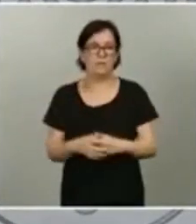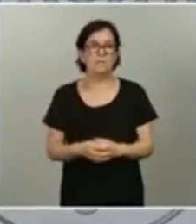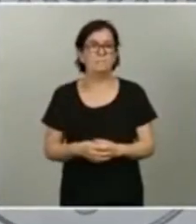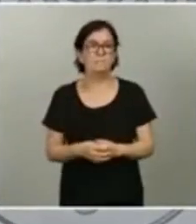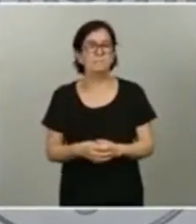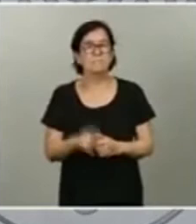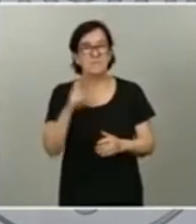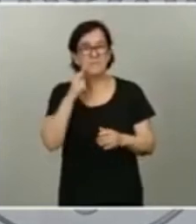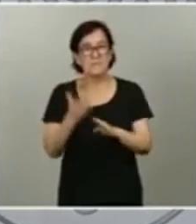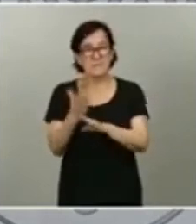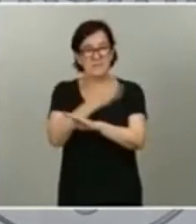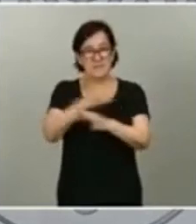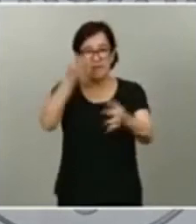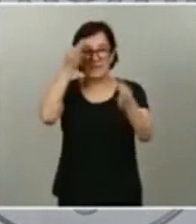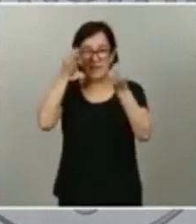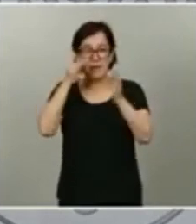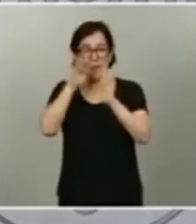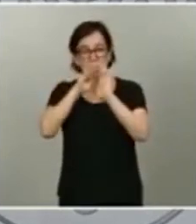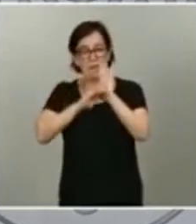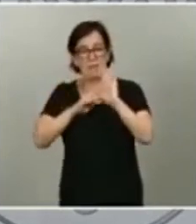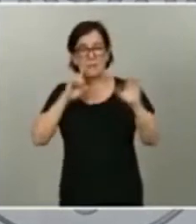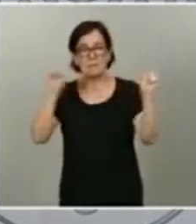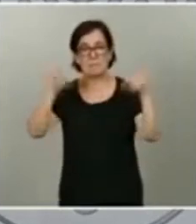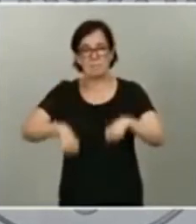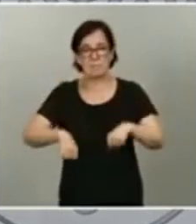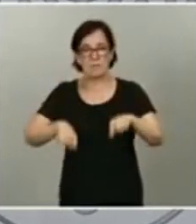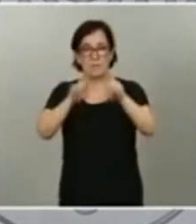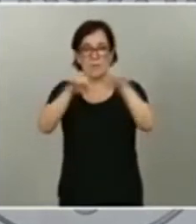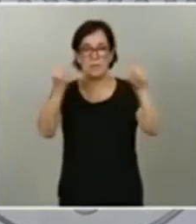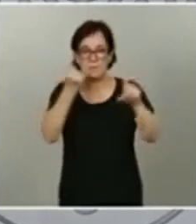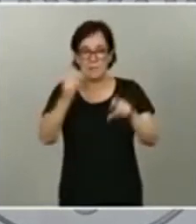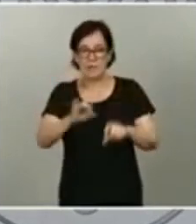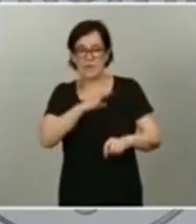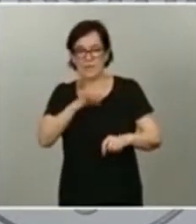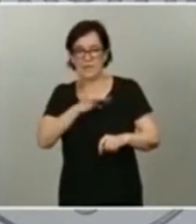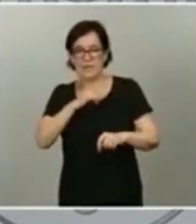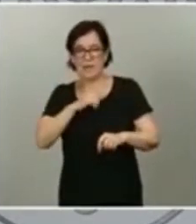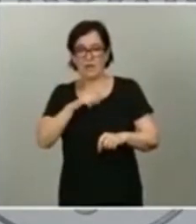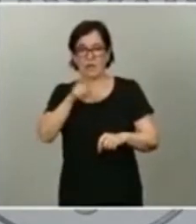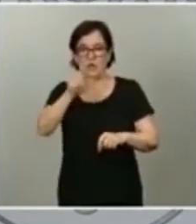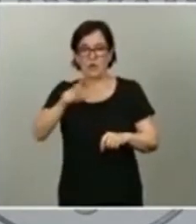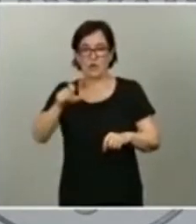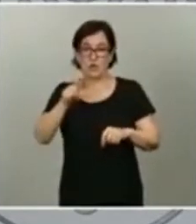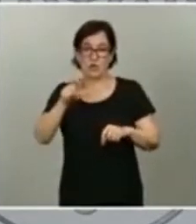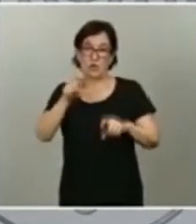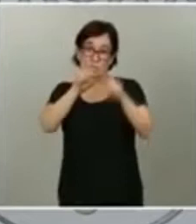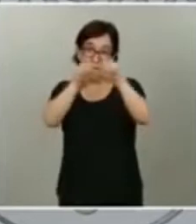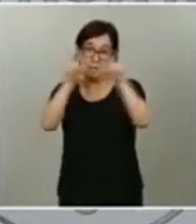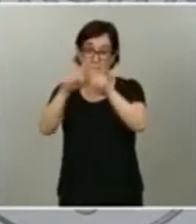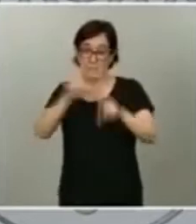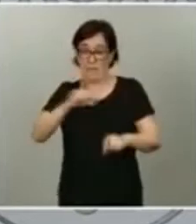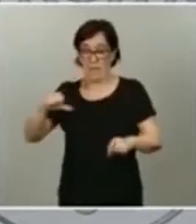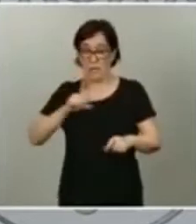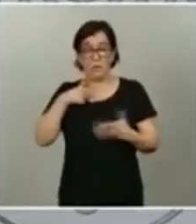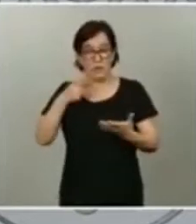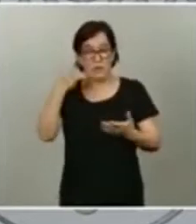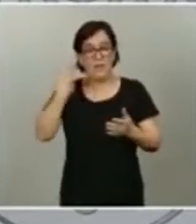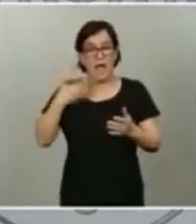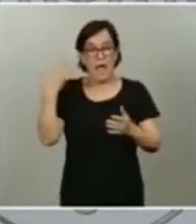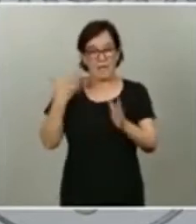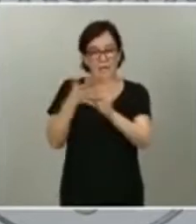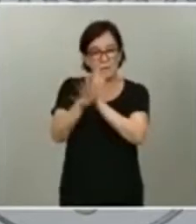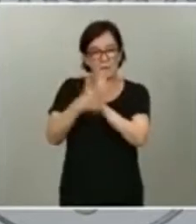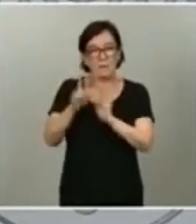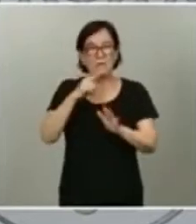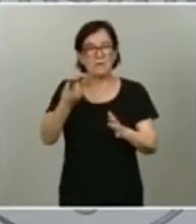el detalle sobre estas medidas pactadas con los empresarios, sindicatos y autónomos, que ustedes ayer también tuvieron debida cuenta, tanto por parte